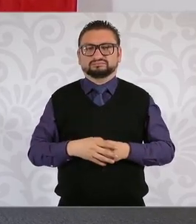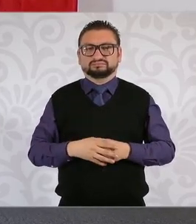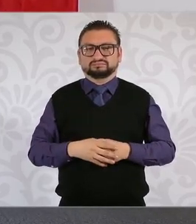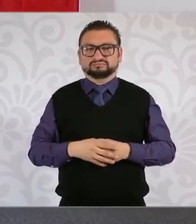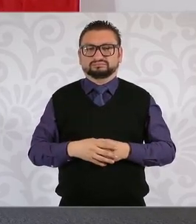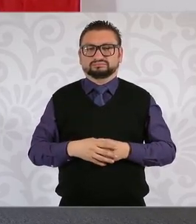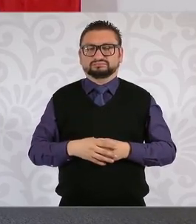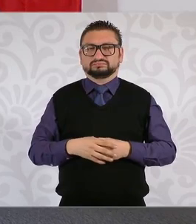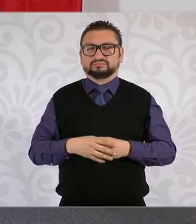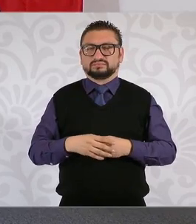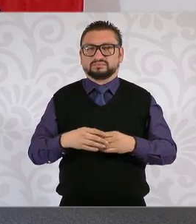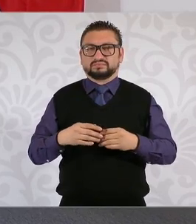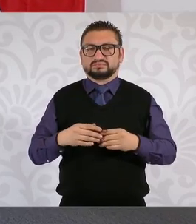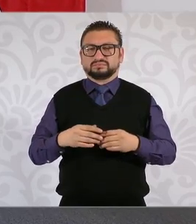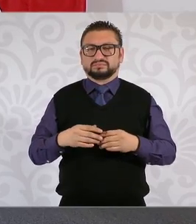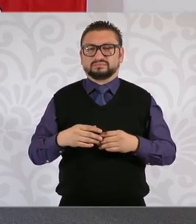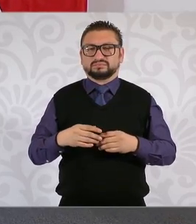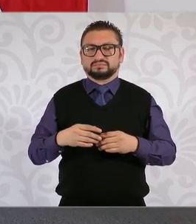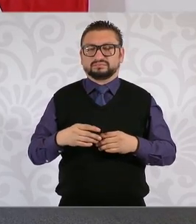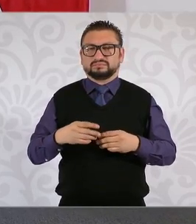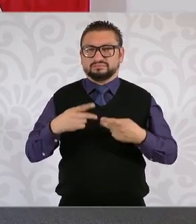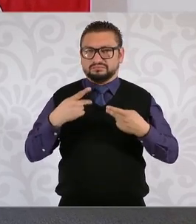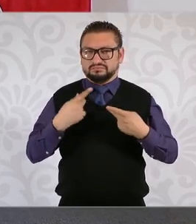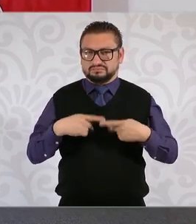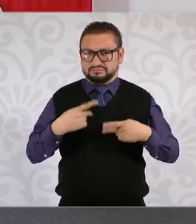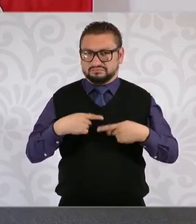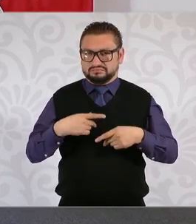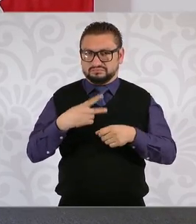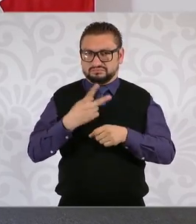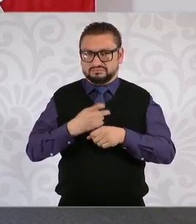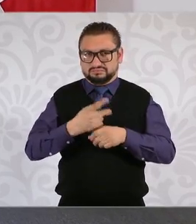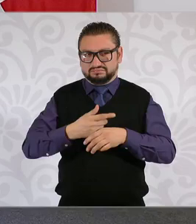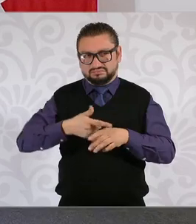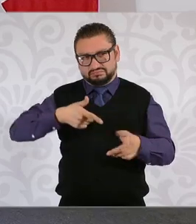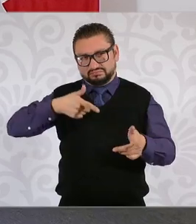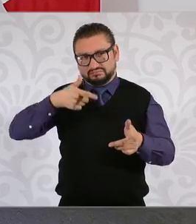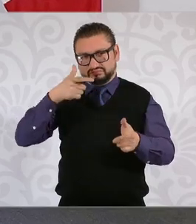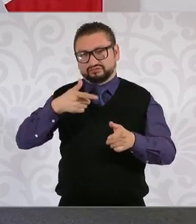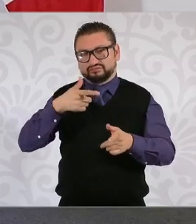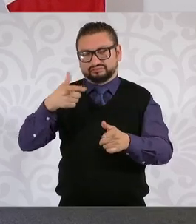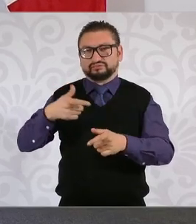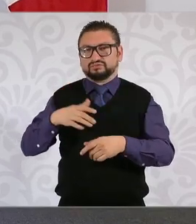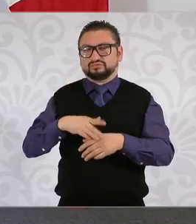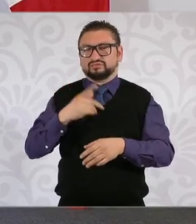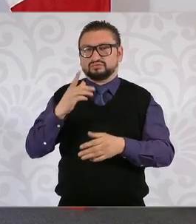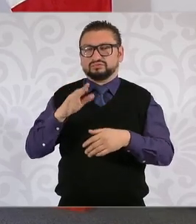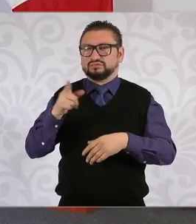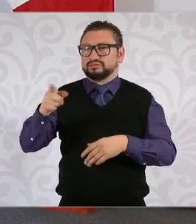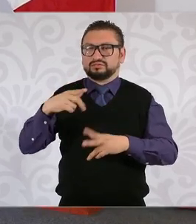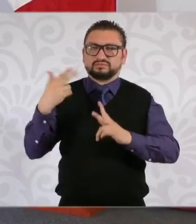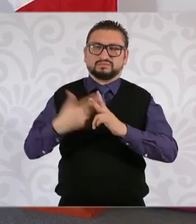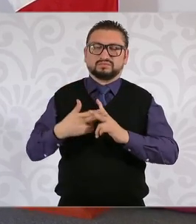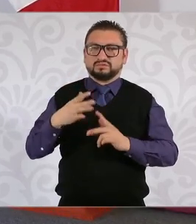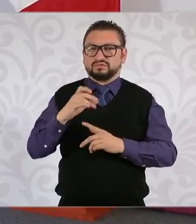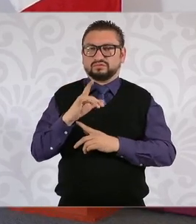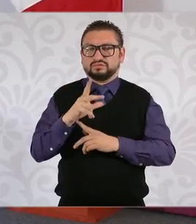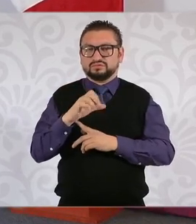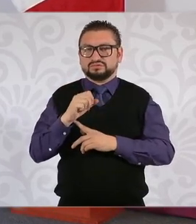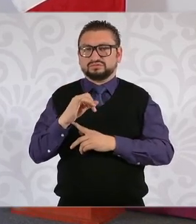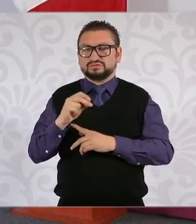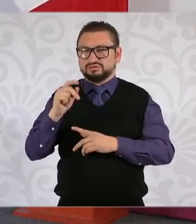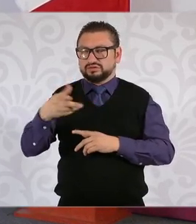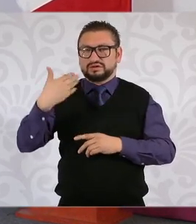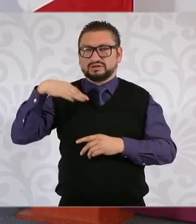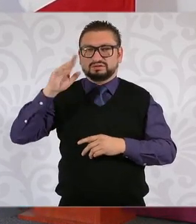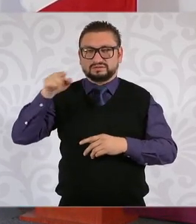con esconder al segundo tirador del asesinato de Colosio, trabajando él en el Cisen.